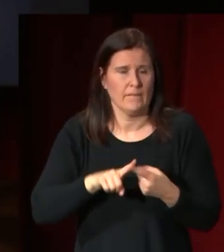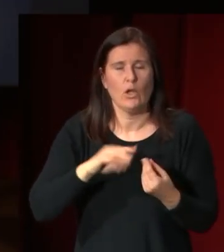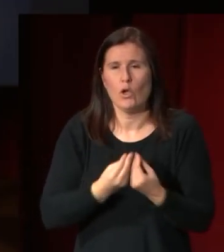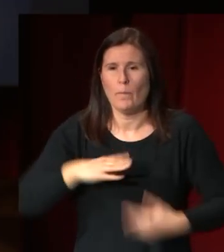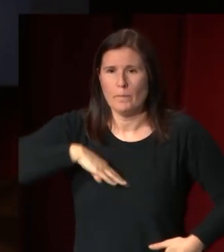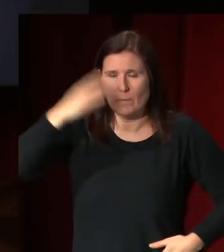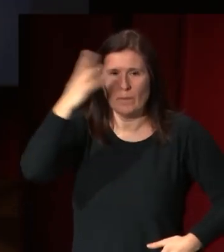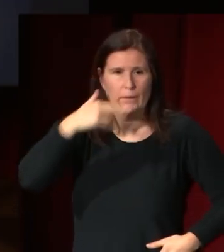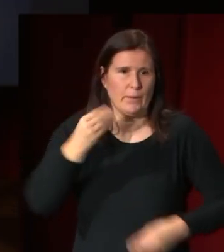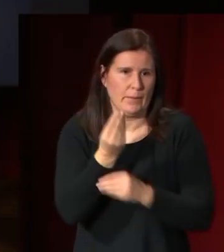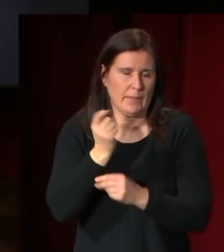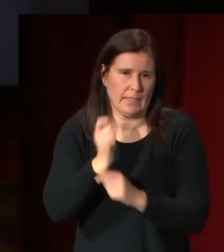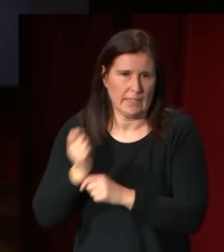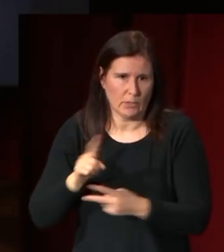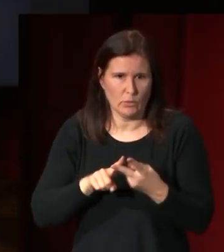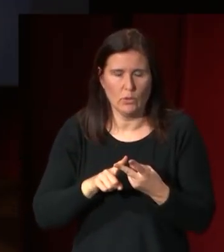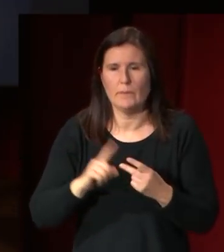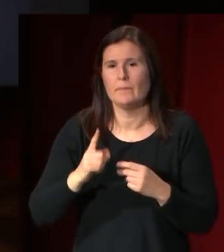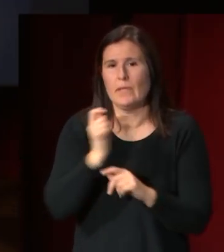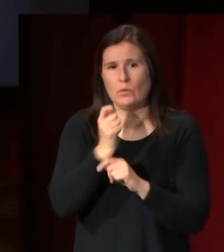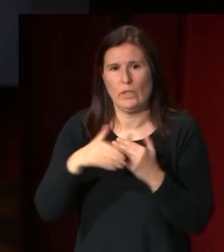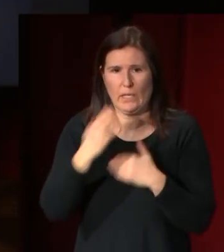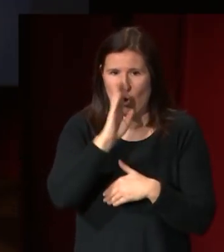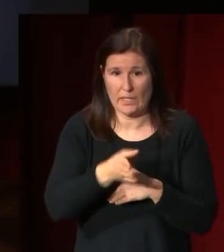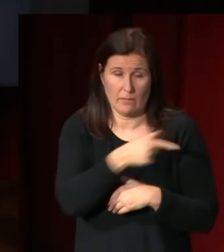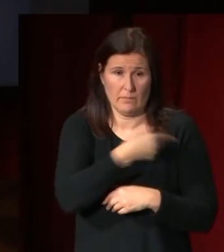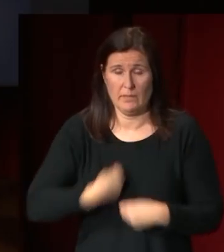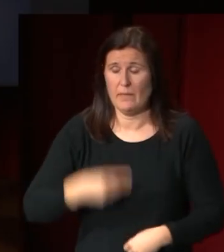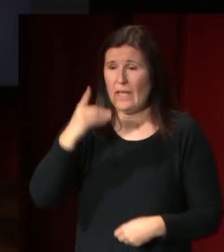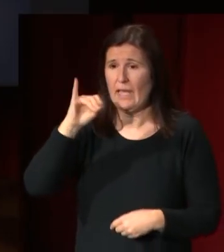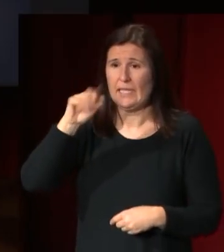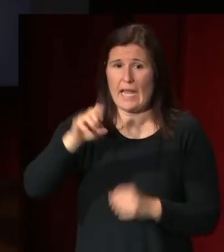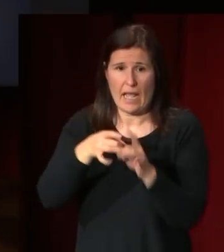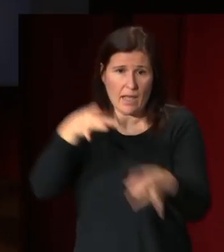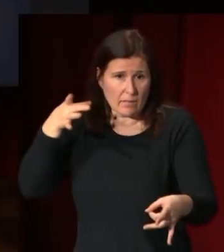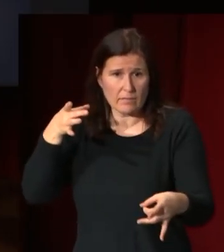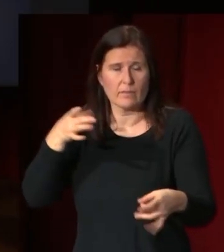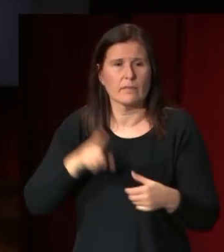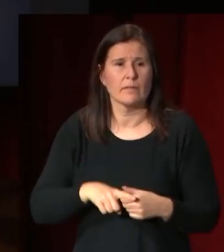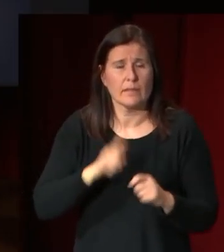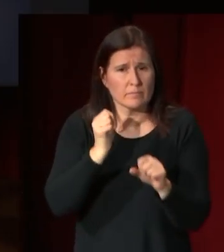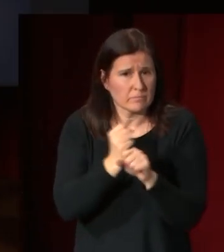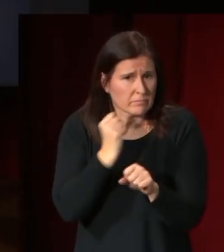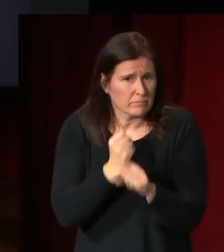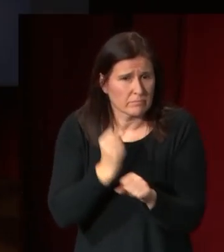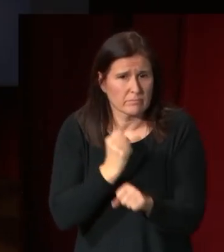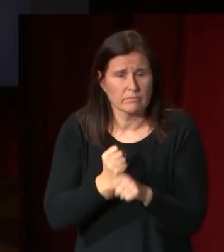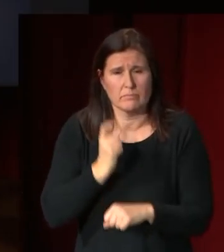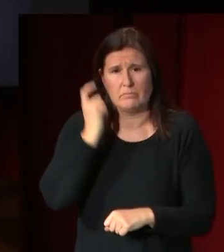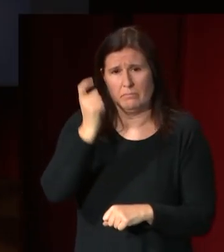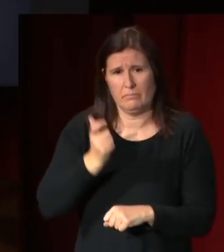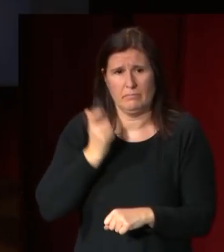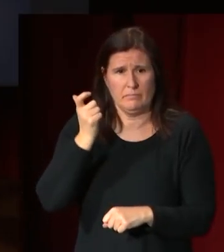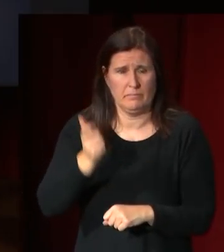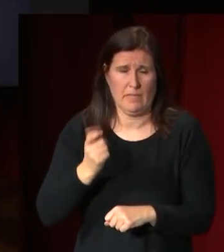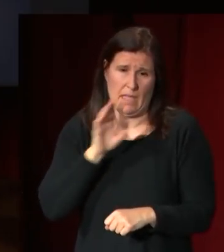en la escultura neoclásica tenemos esta Diana cazadora que la que trabaja durante durante